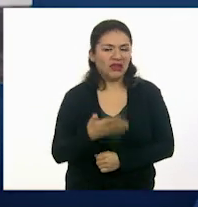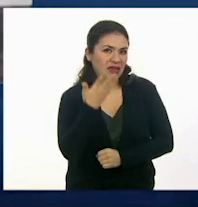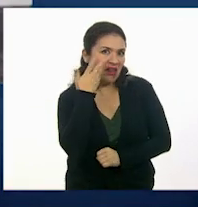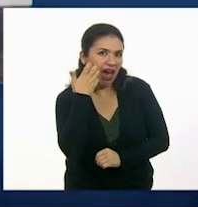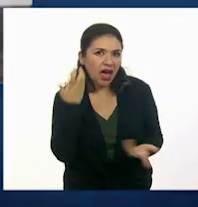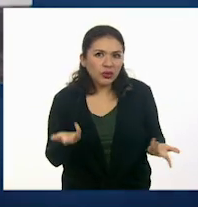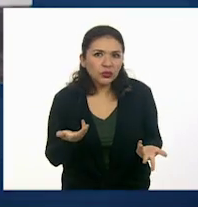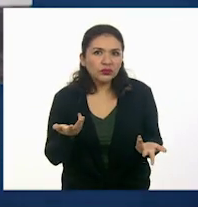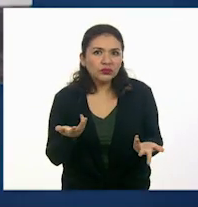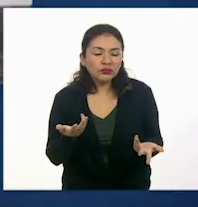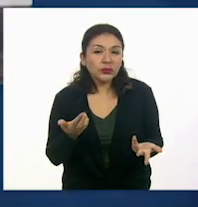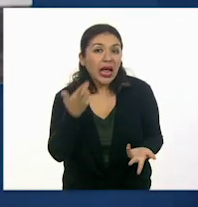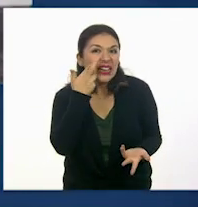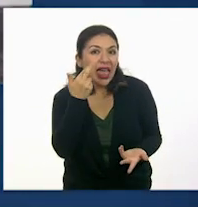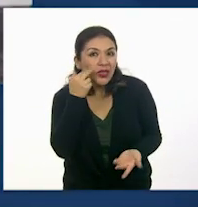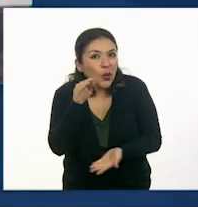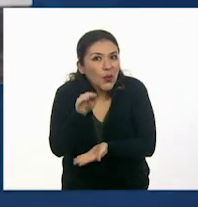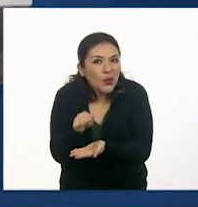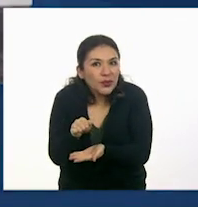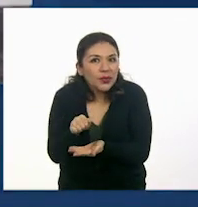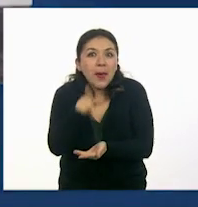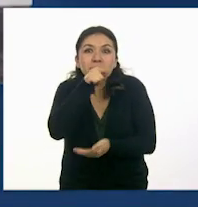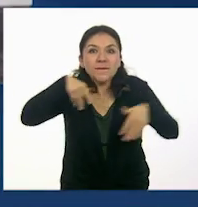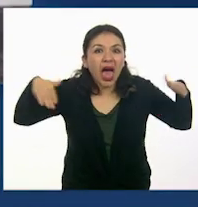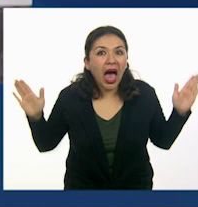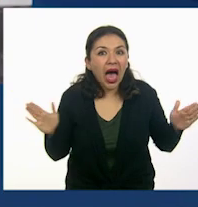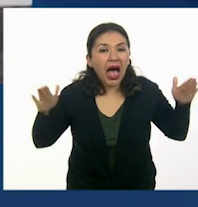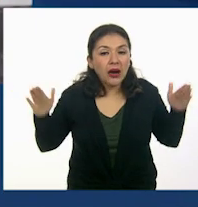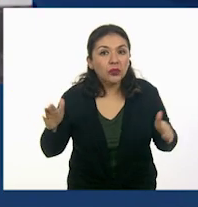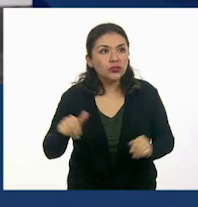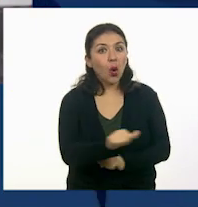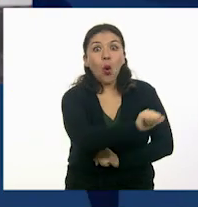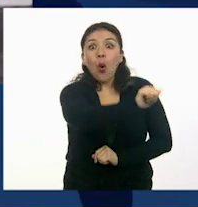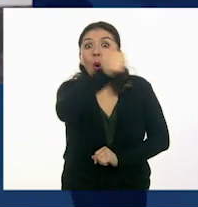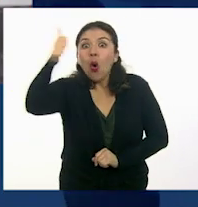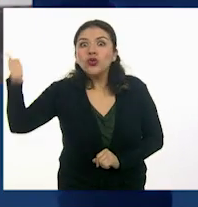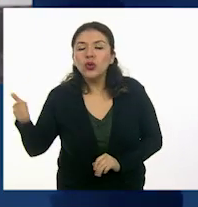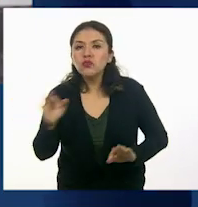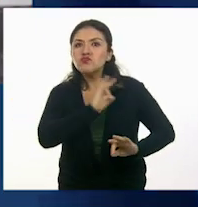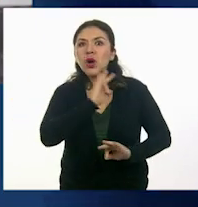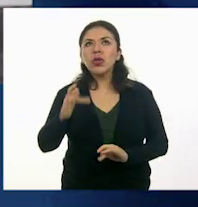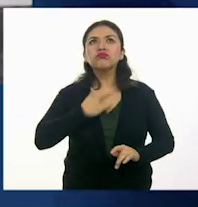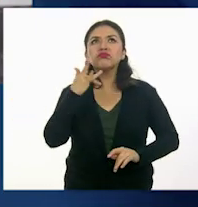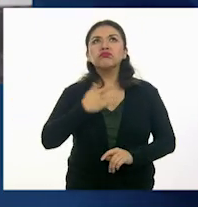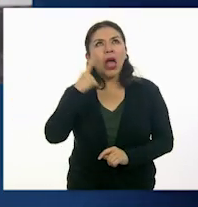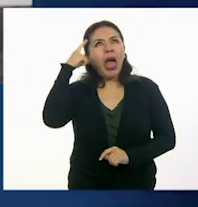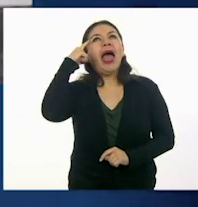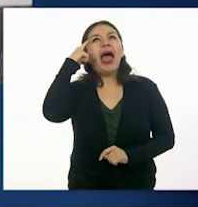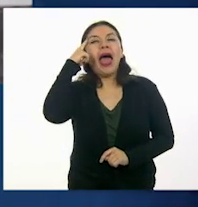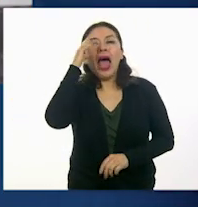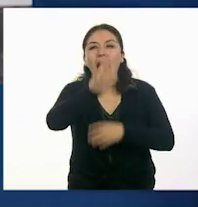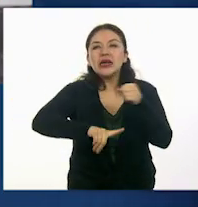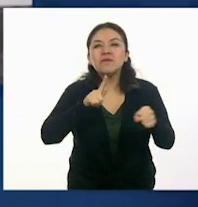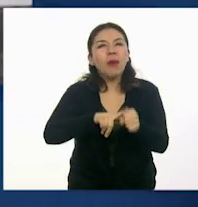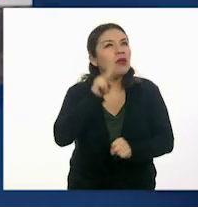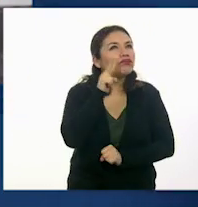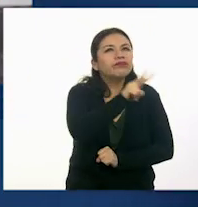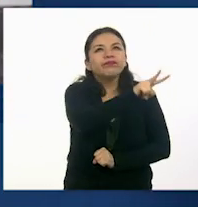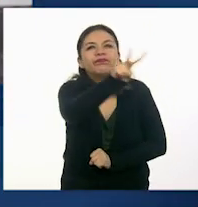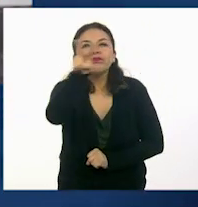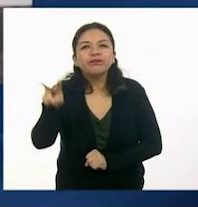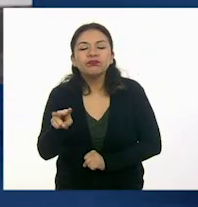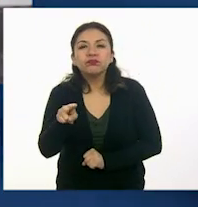gatos, ratones, pájaros. Pero para otros puede ser más familiar mirar